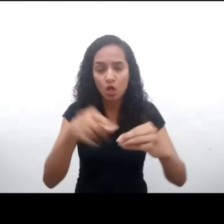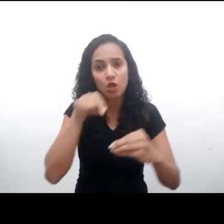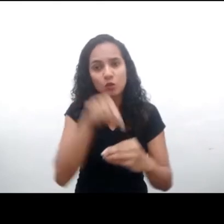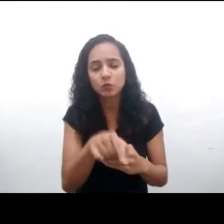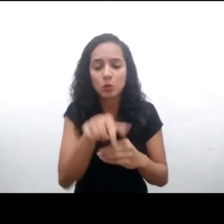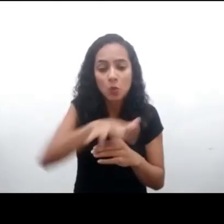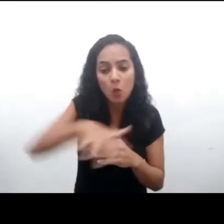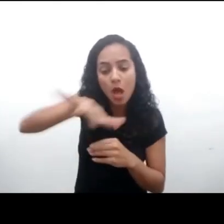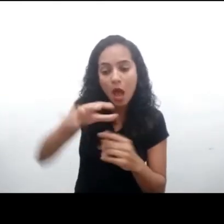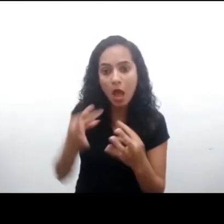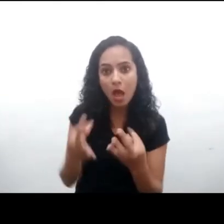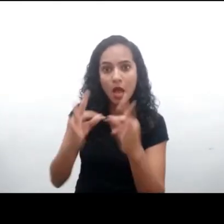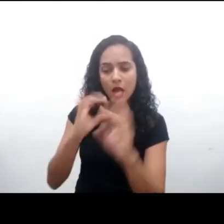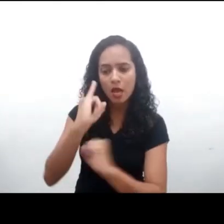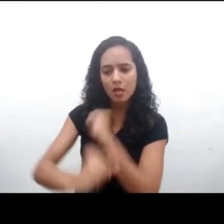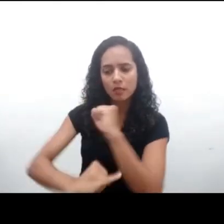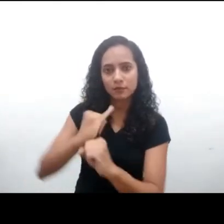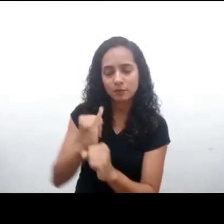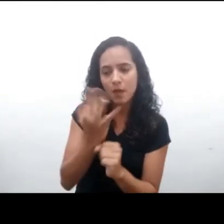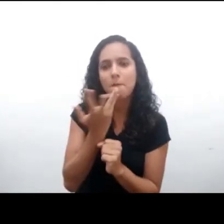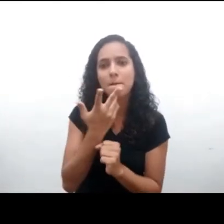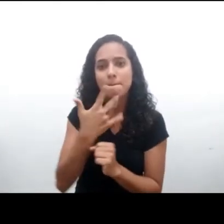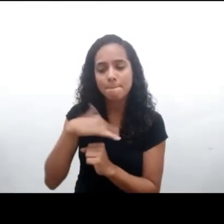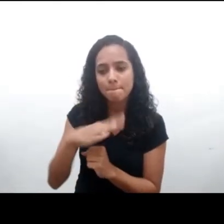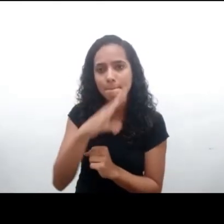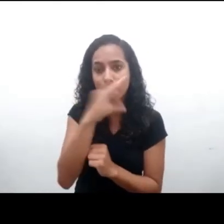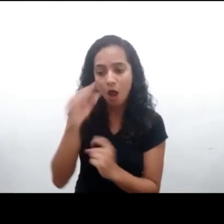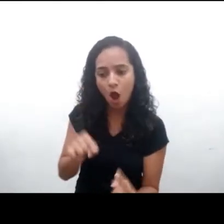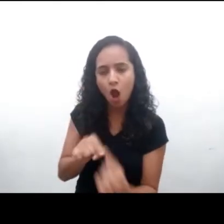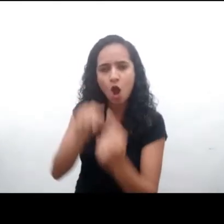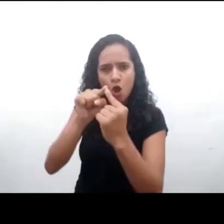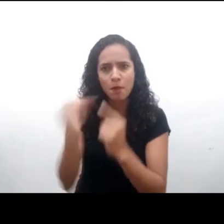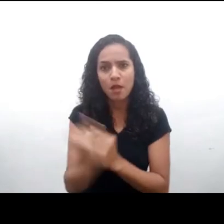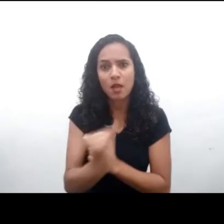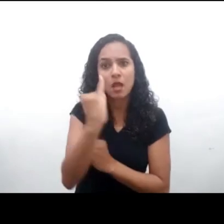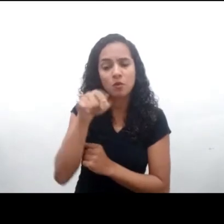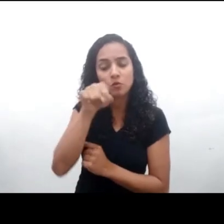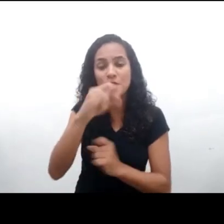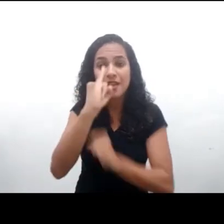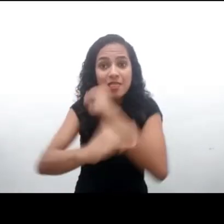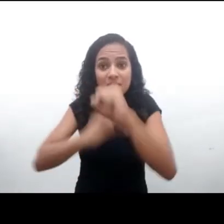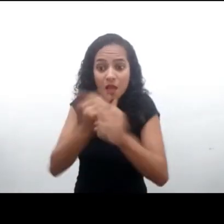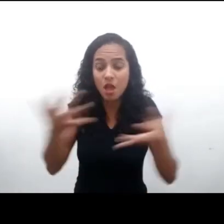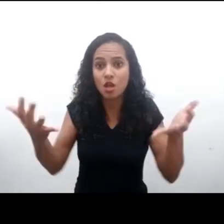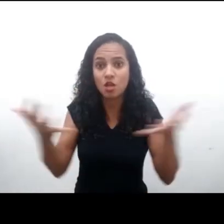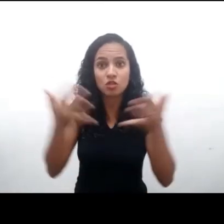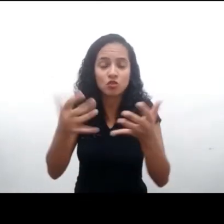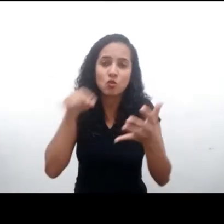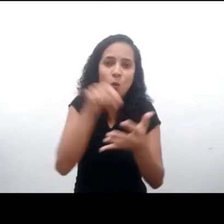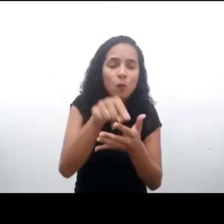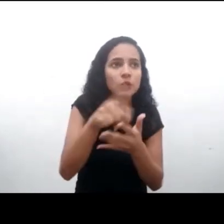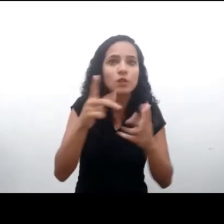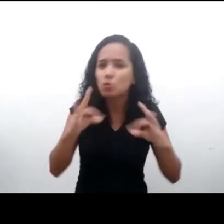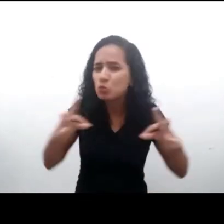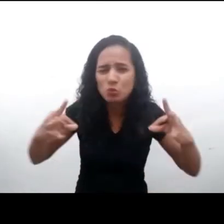promoción de un entorno digital más amigable a la niñez y adolescencia es esencial, sobre todo porque la Internet está dominada por